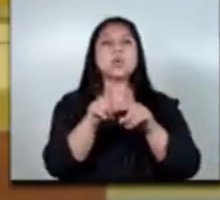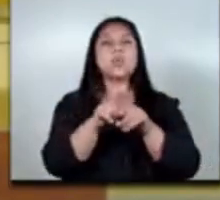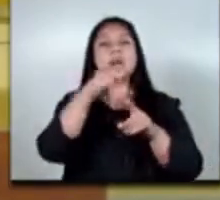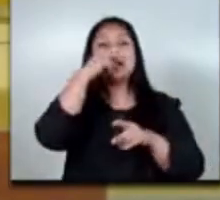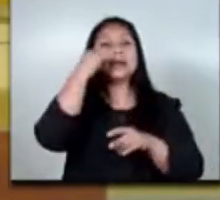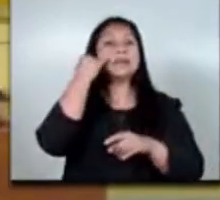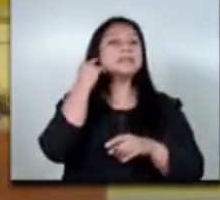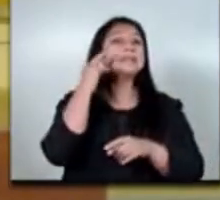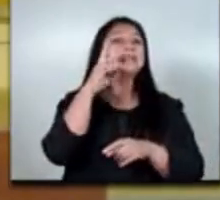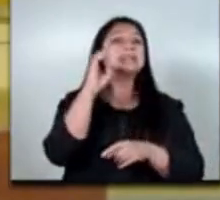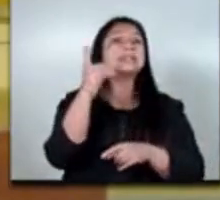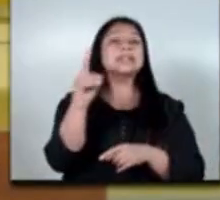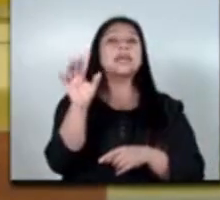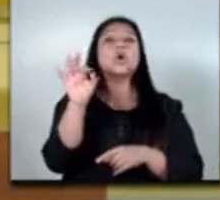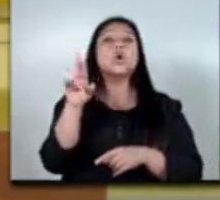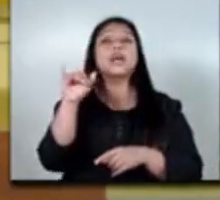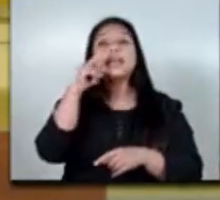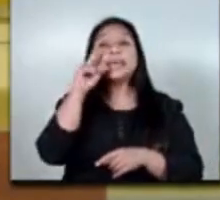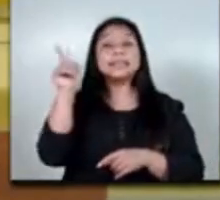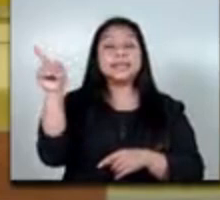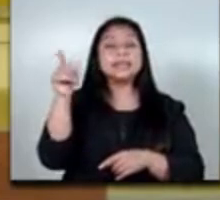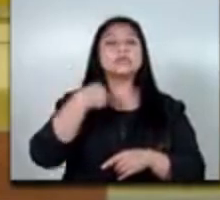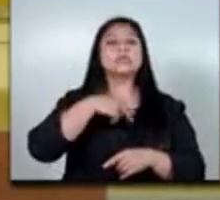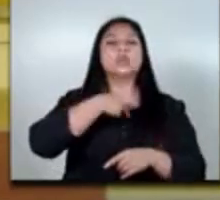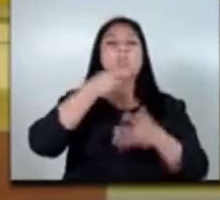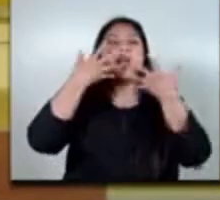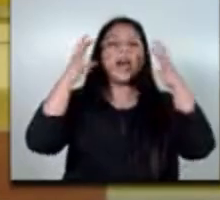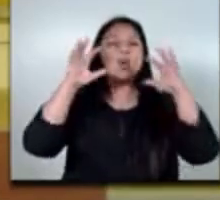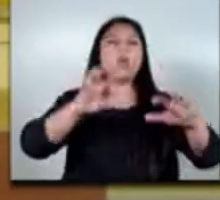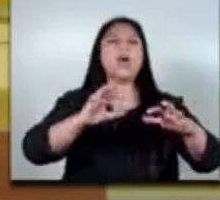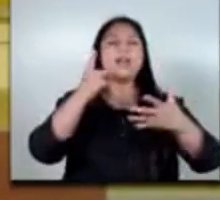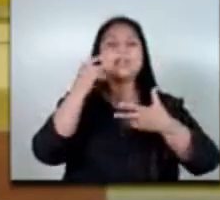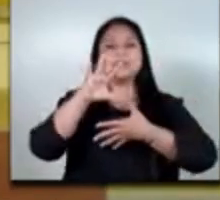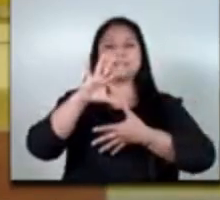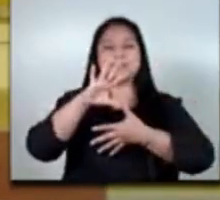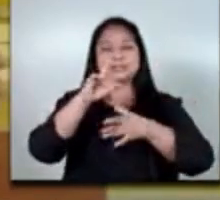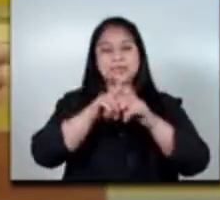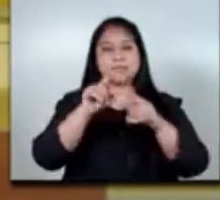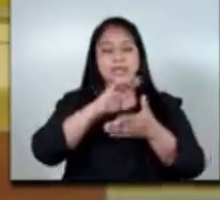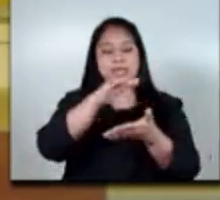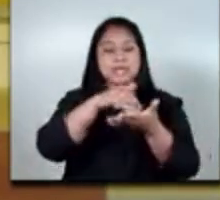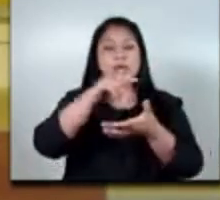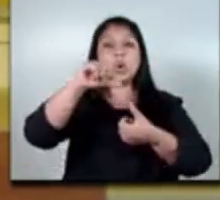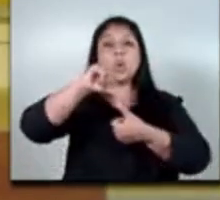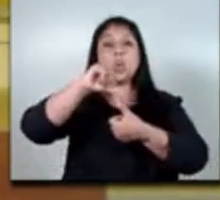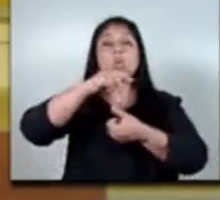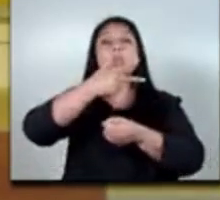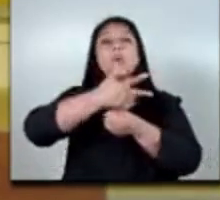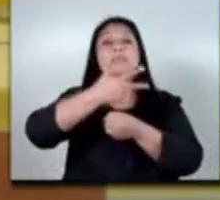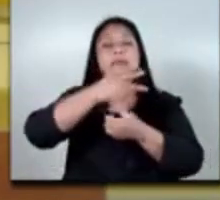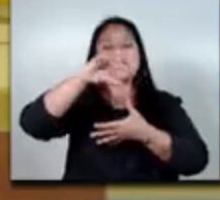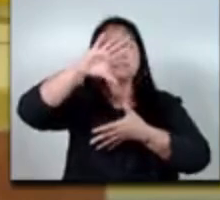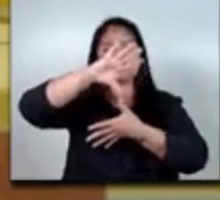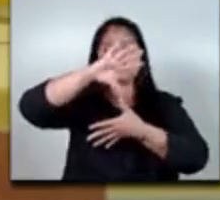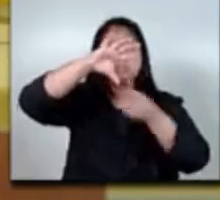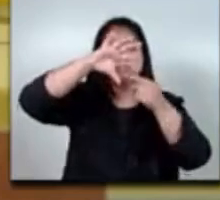Oriente nosotros aspiramos a ser el jaguar de las Américas y que Guatemala se convierta en ese centro logístico de las Américas a donde puedan